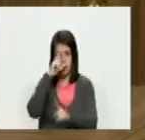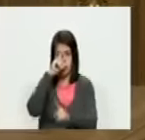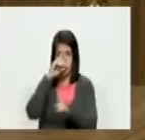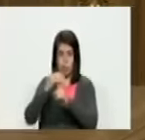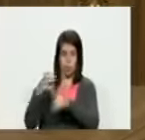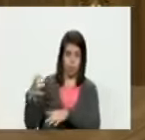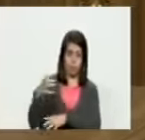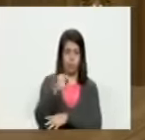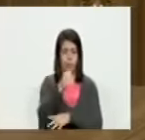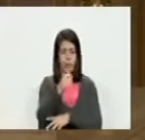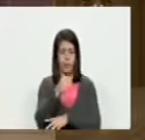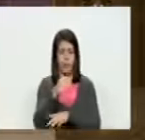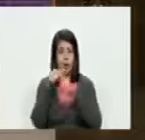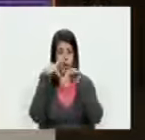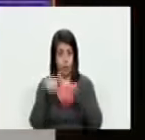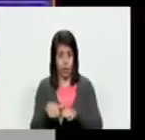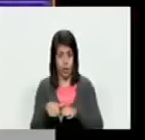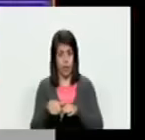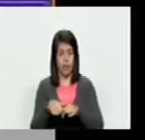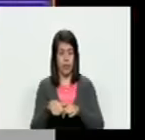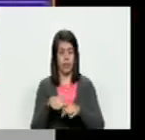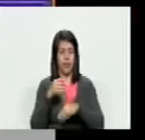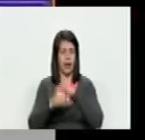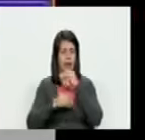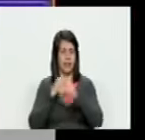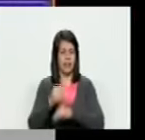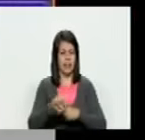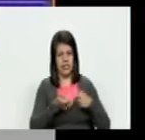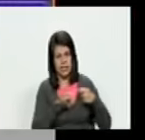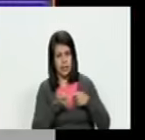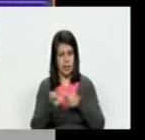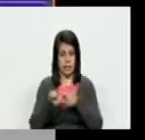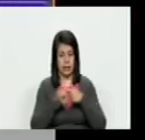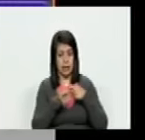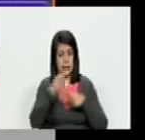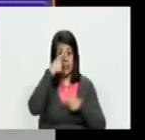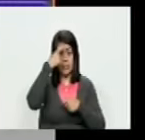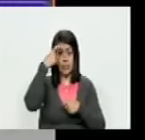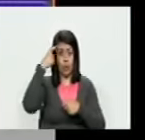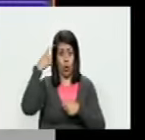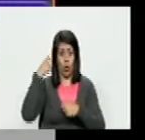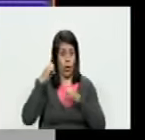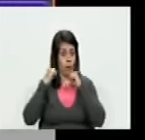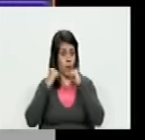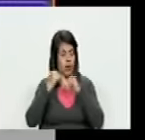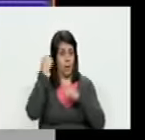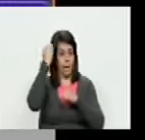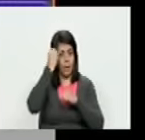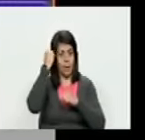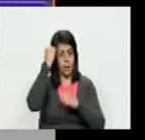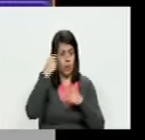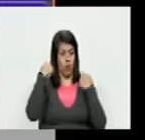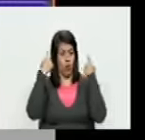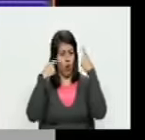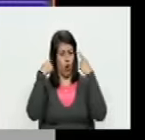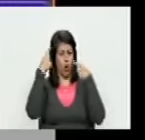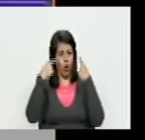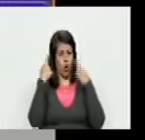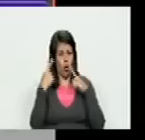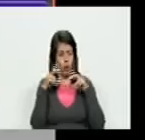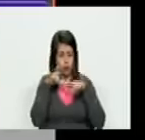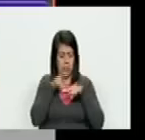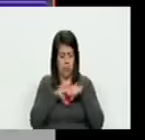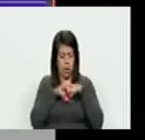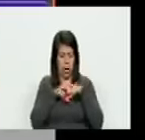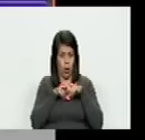nosotros en este momento estamos siendo objeto de una gigantesca operación psicológica y pensamos que un loquito encerrado en un cuarto oscuro en